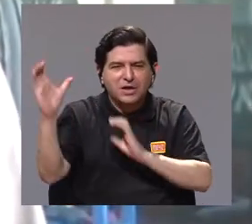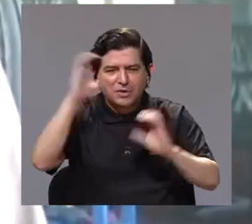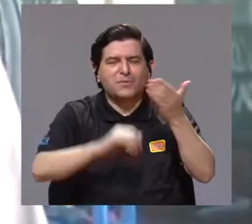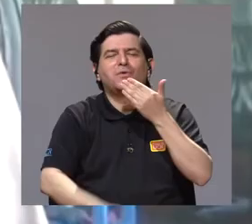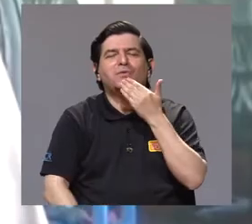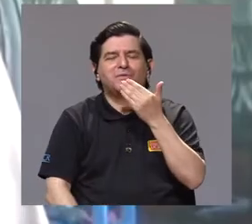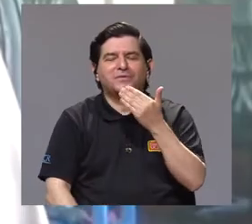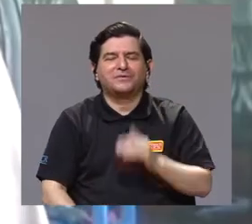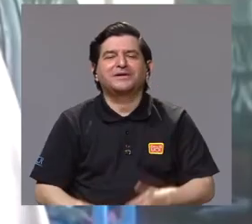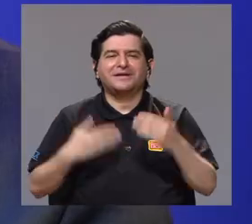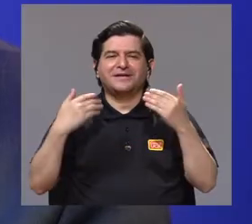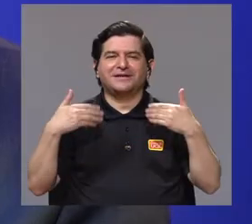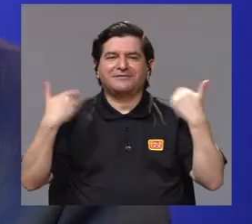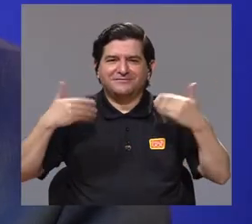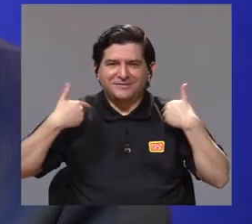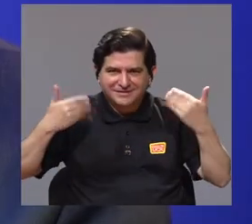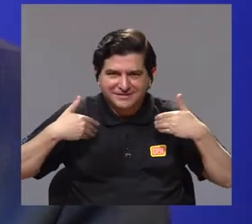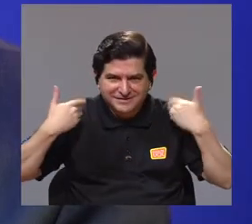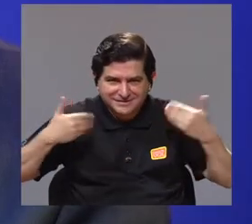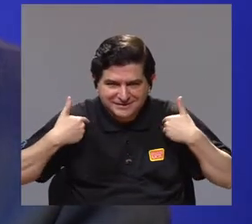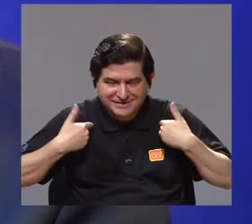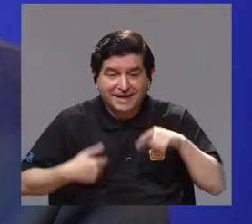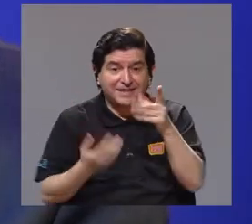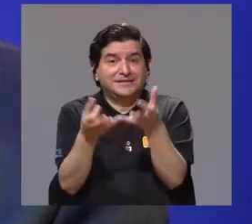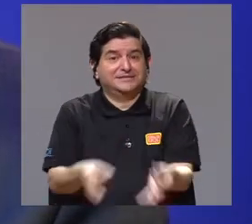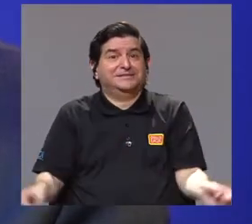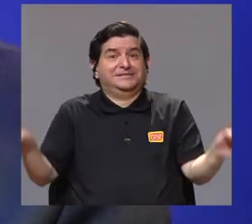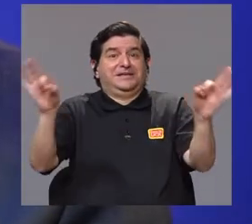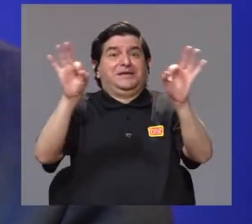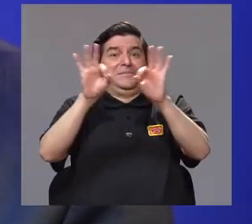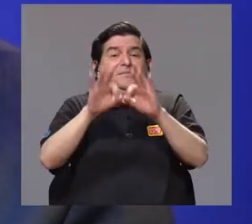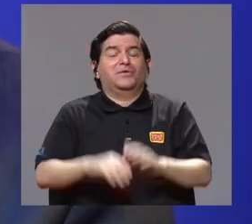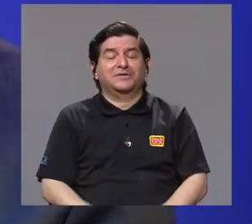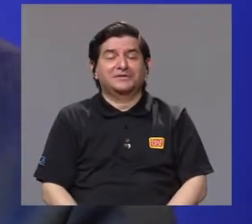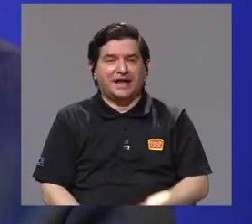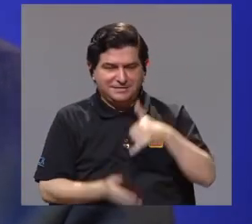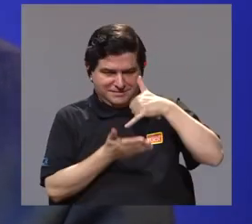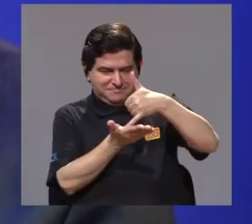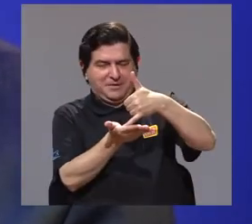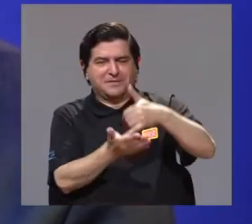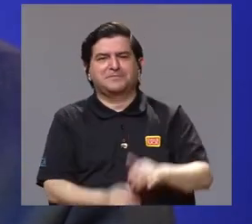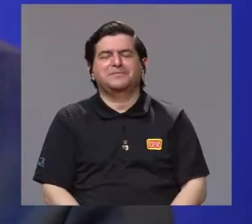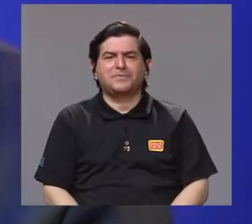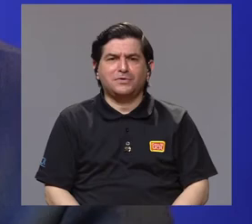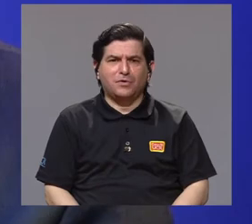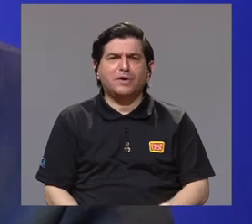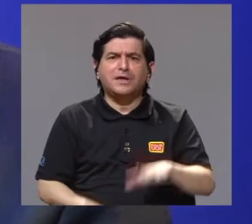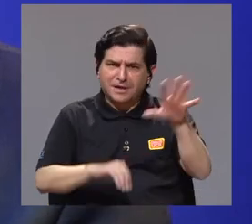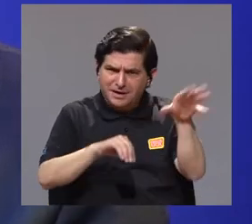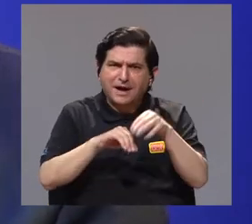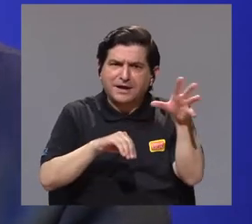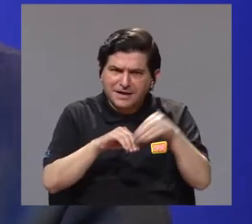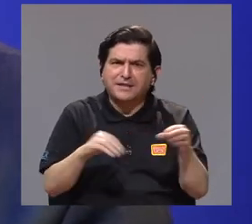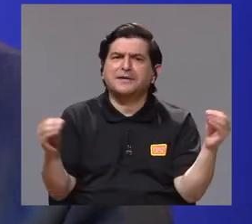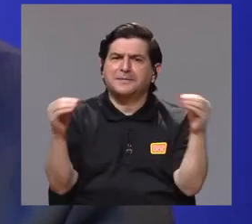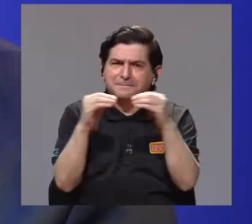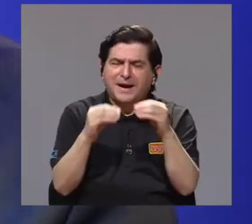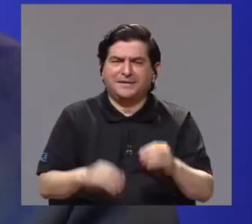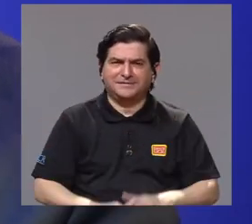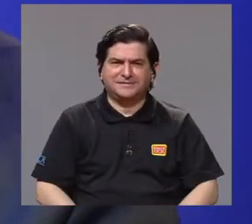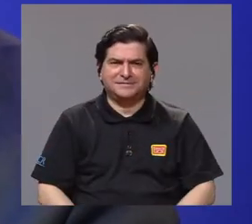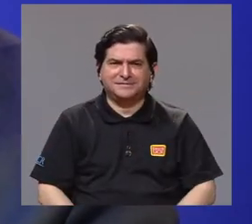equipo de Conciencia, muchísimas felicidades por ese importante reconocimiento, Bernal. Que sean muchos más.